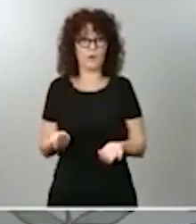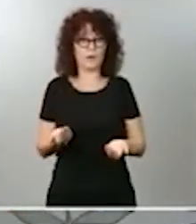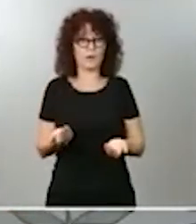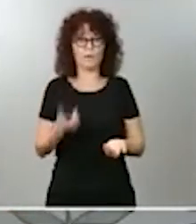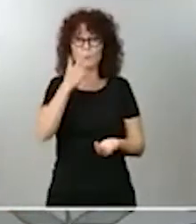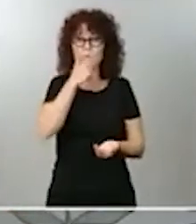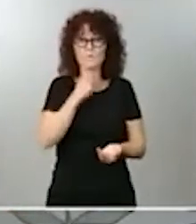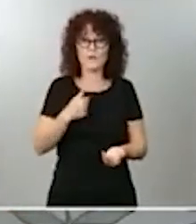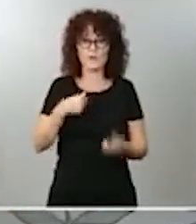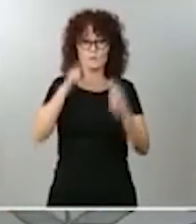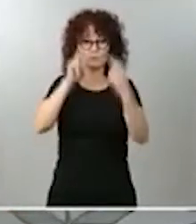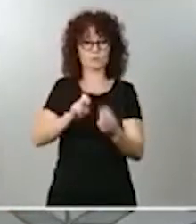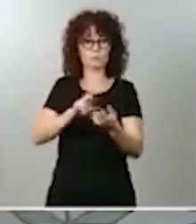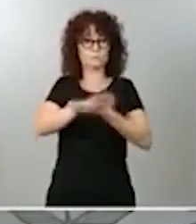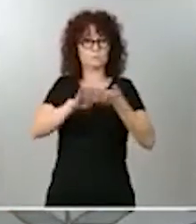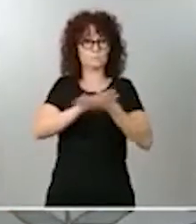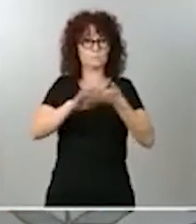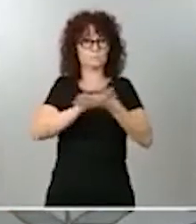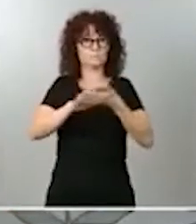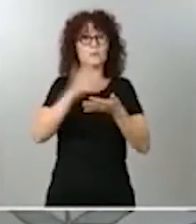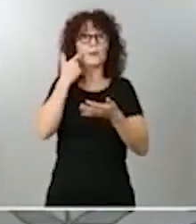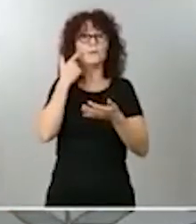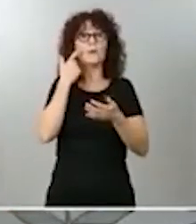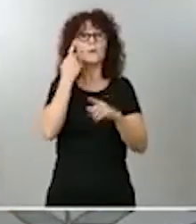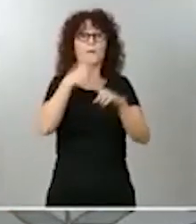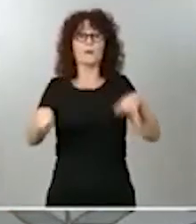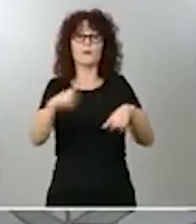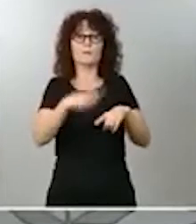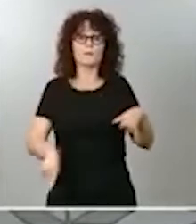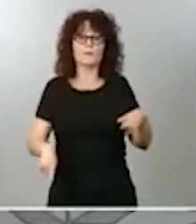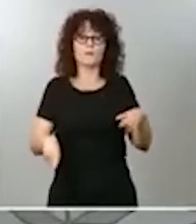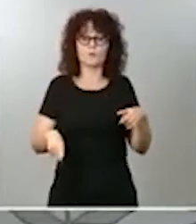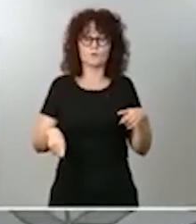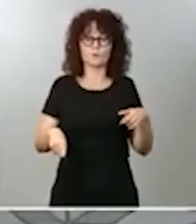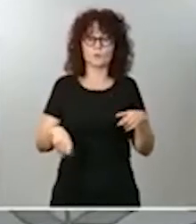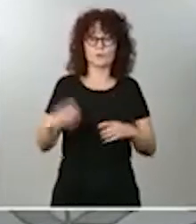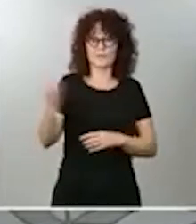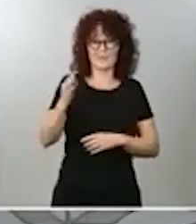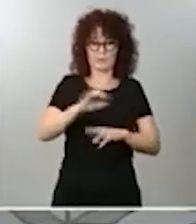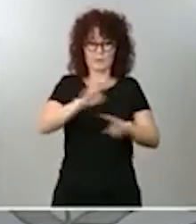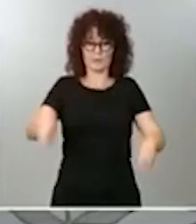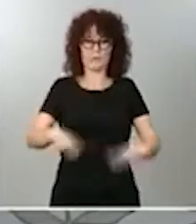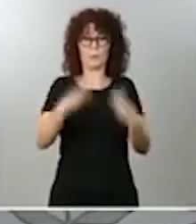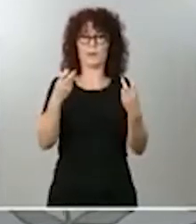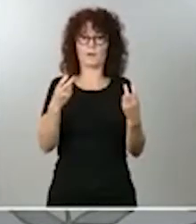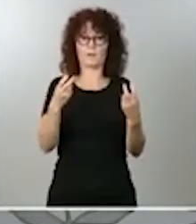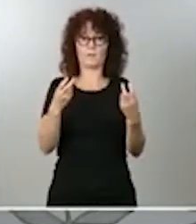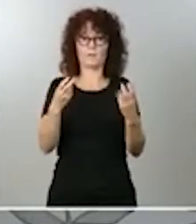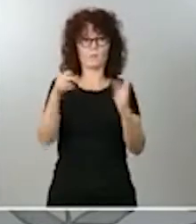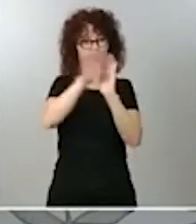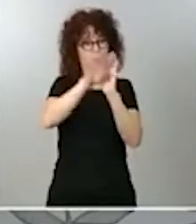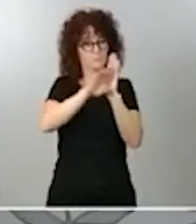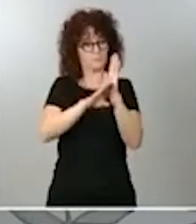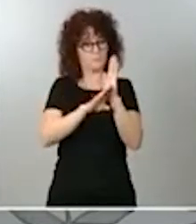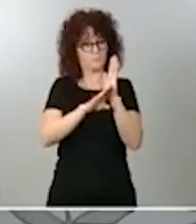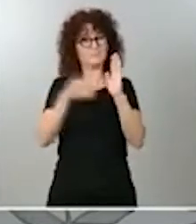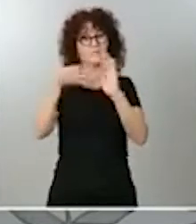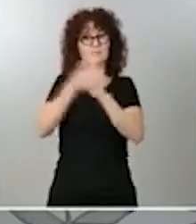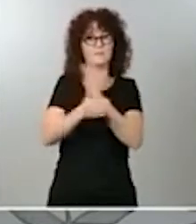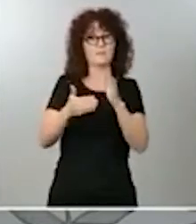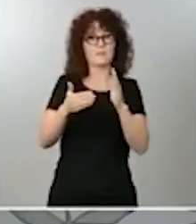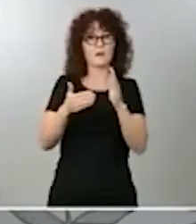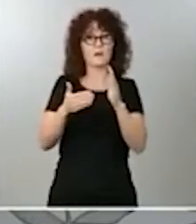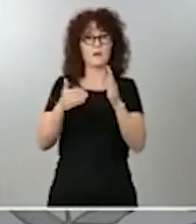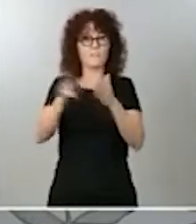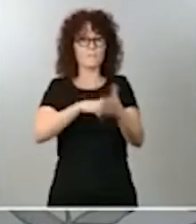cuáles son los elementos, las cuestiones que se tienen que renovar y por tanto no bloquear con su veto lo que